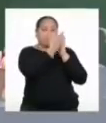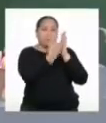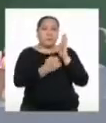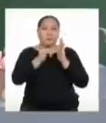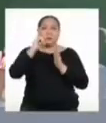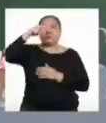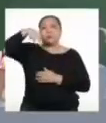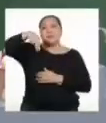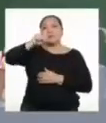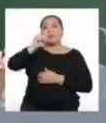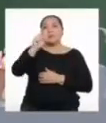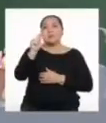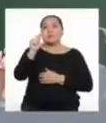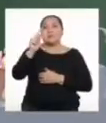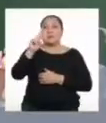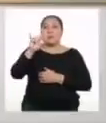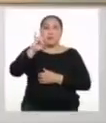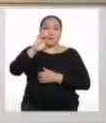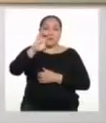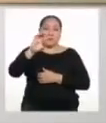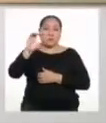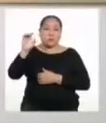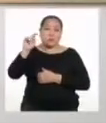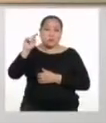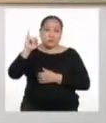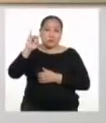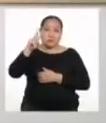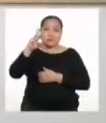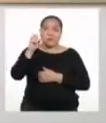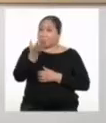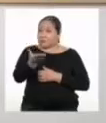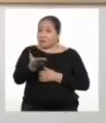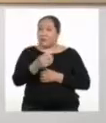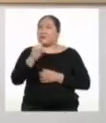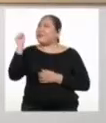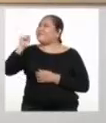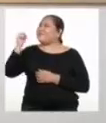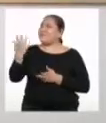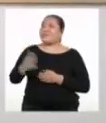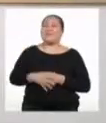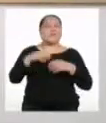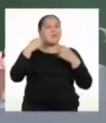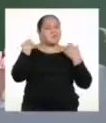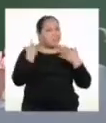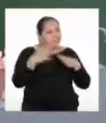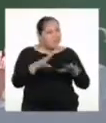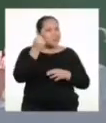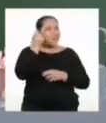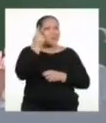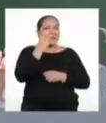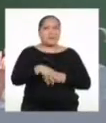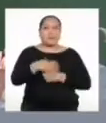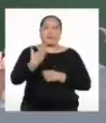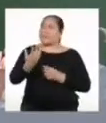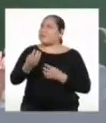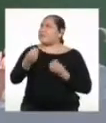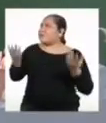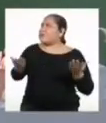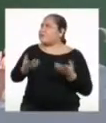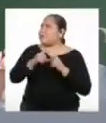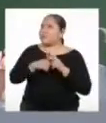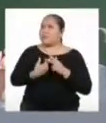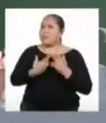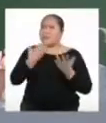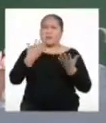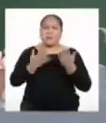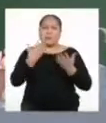Ajá, creo que así sería más o menos. Entendido. Entonces, manos a la obra. Pero, ¿por dónde empezamos?